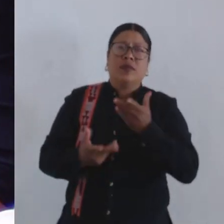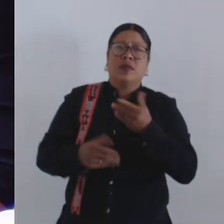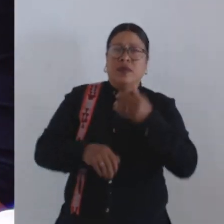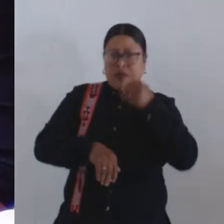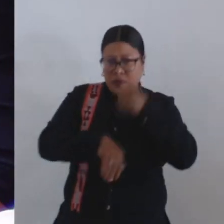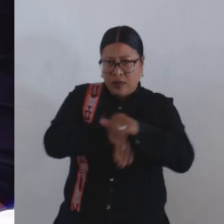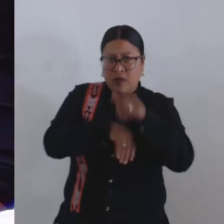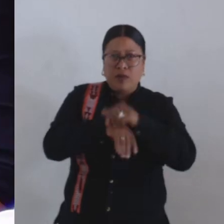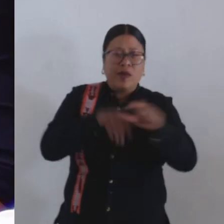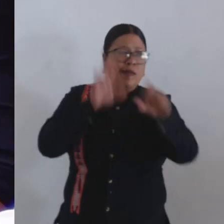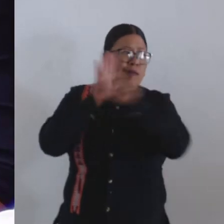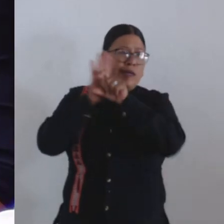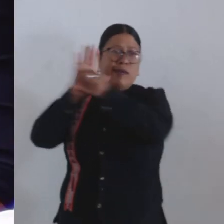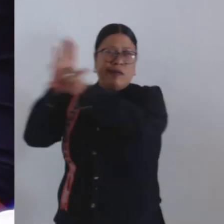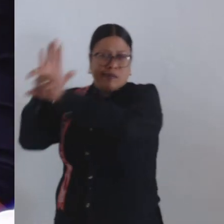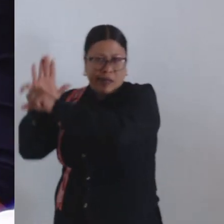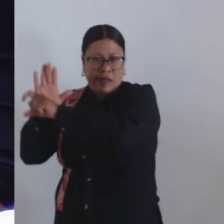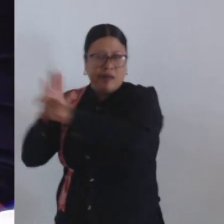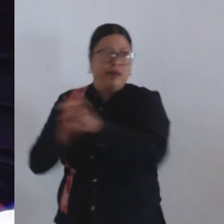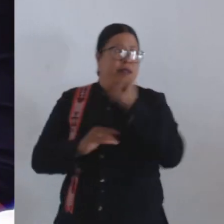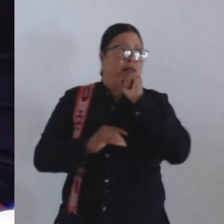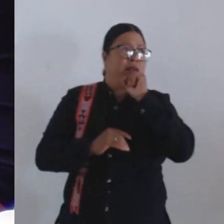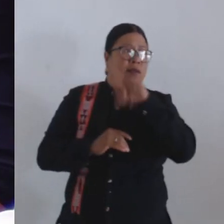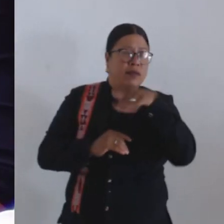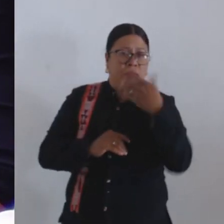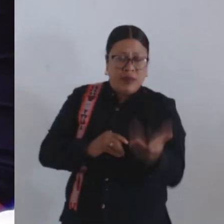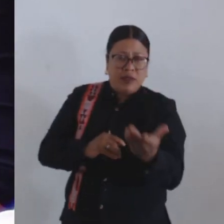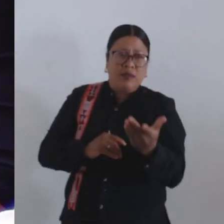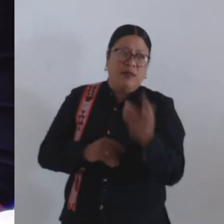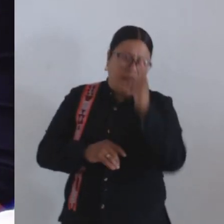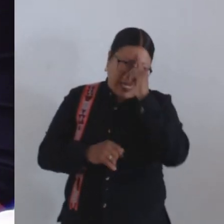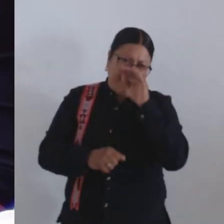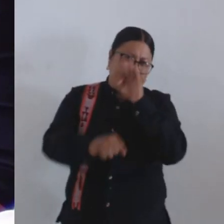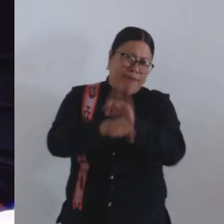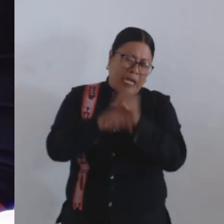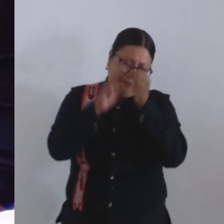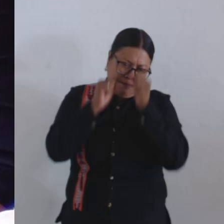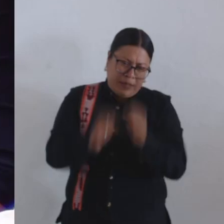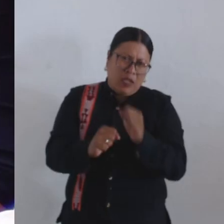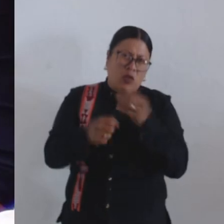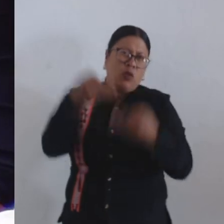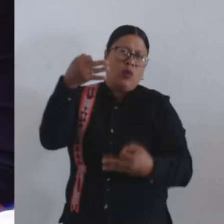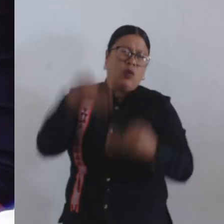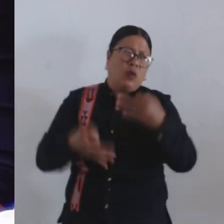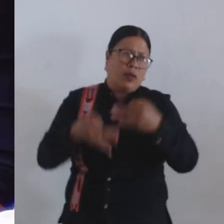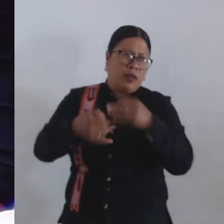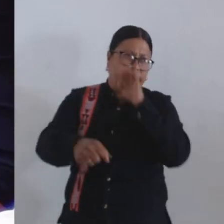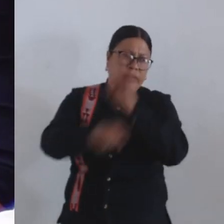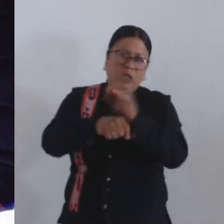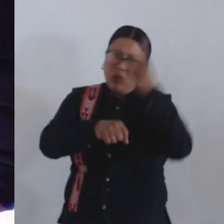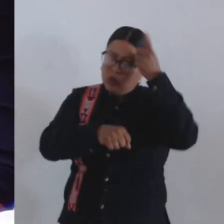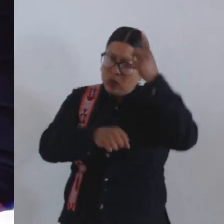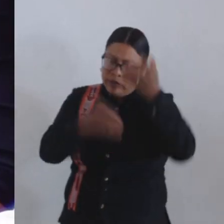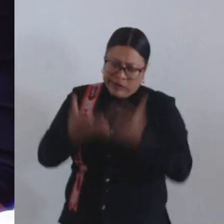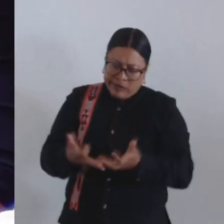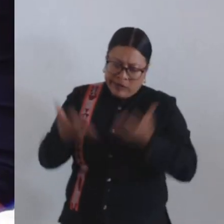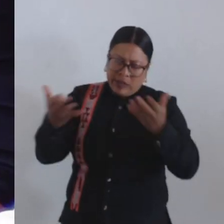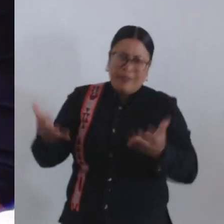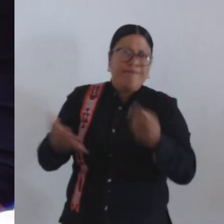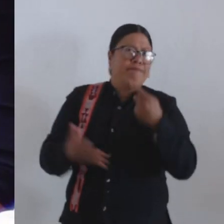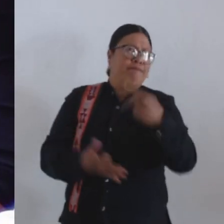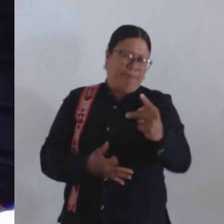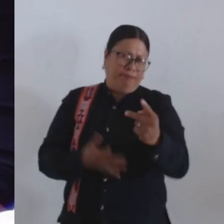y sobre todo tener ya la garantía y la certeza jurídica de su propiedad. Esto es